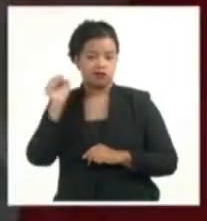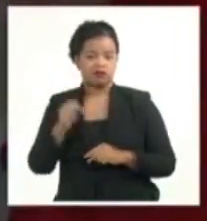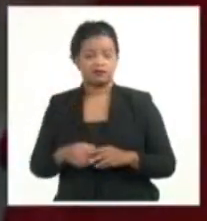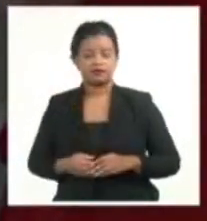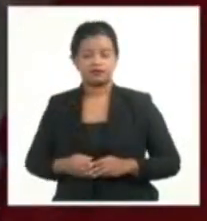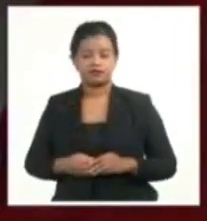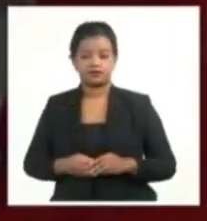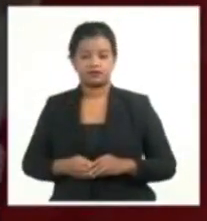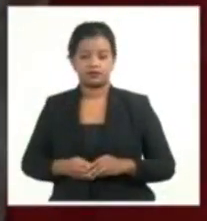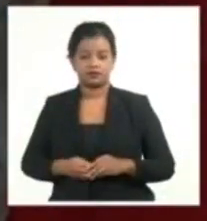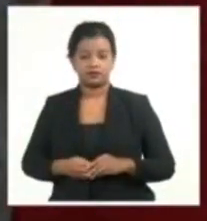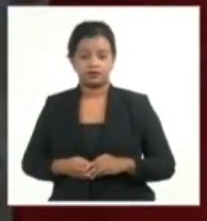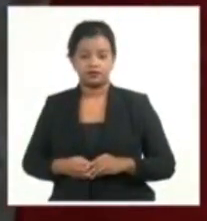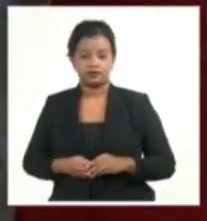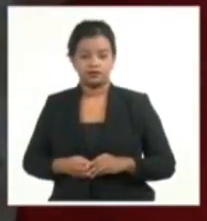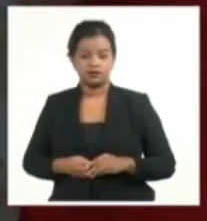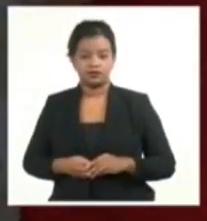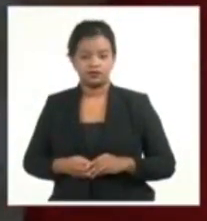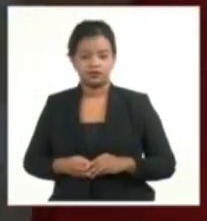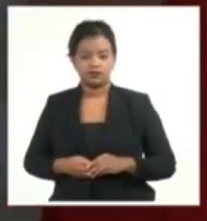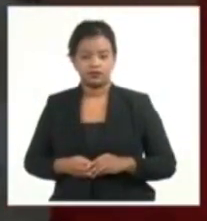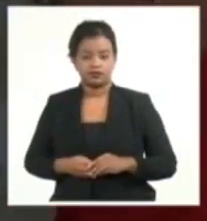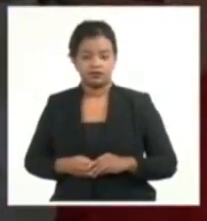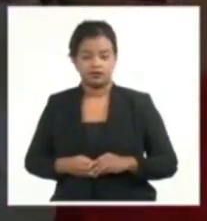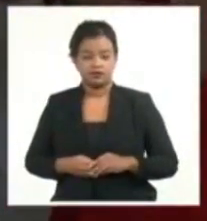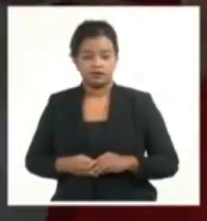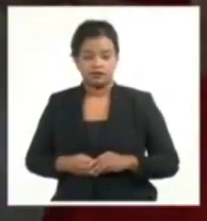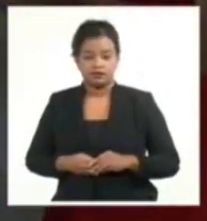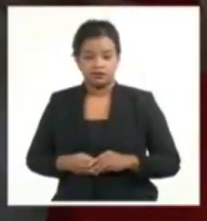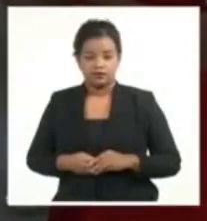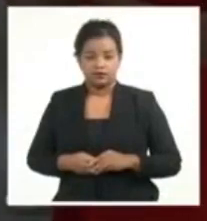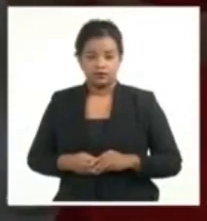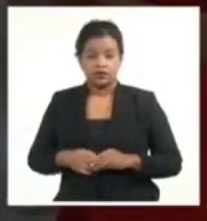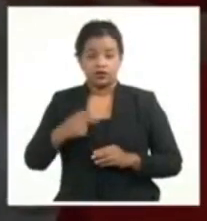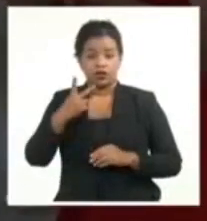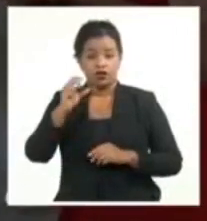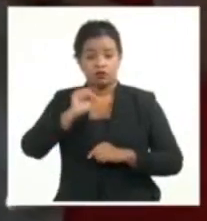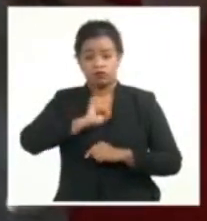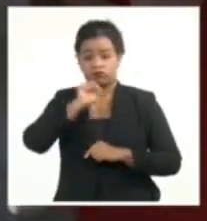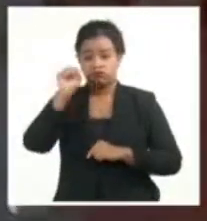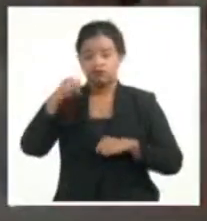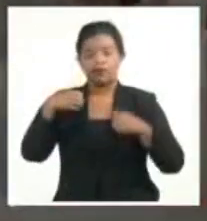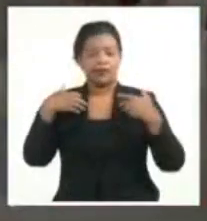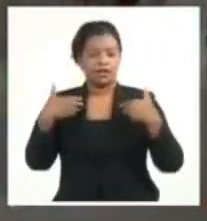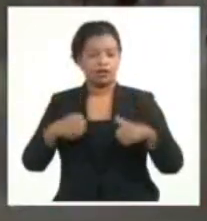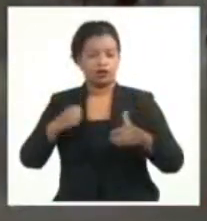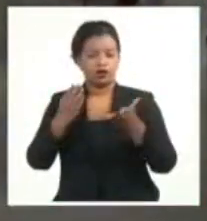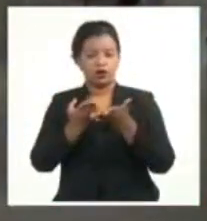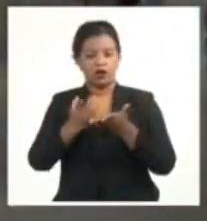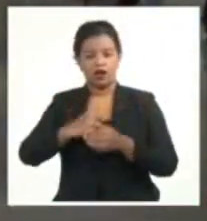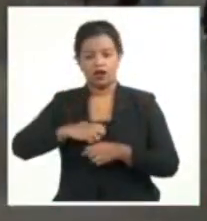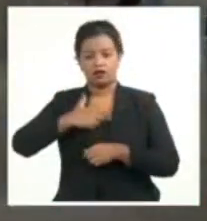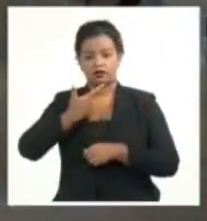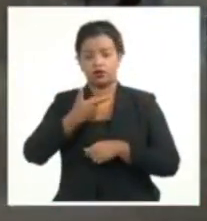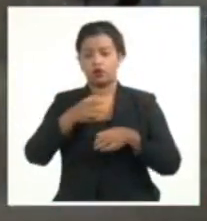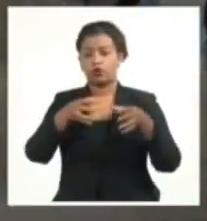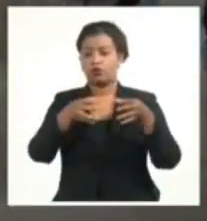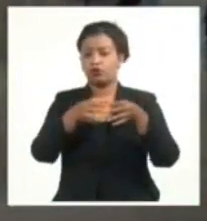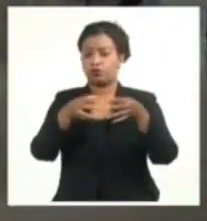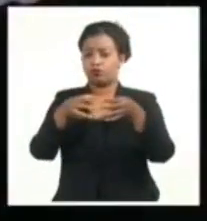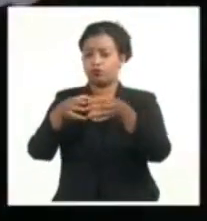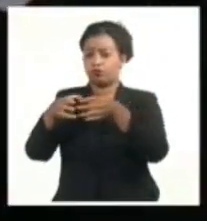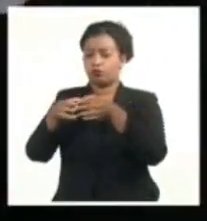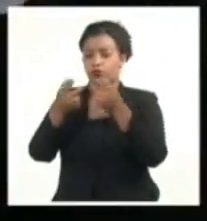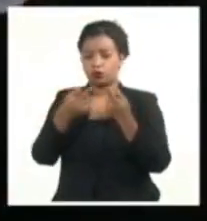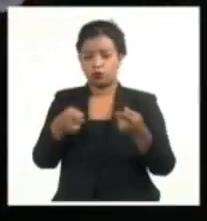Ambos reconocimientos los recibió el director del Centro Nacional de Escuelas de Arte, Rolando Ortega. Agrupaciones musicales, frutos